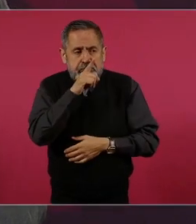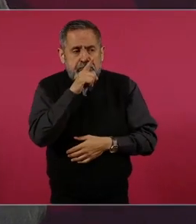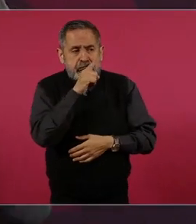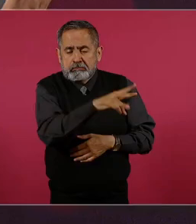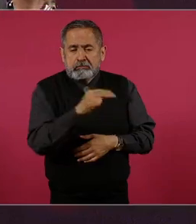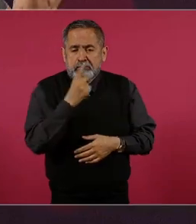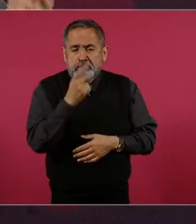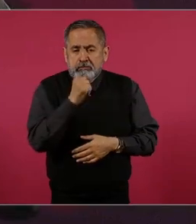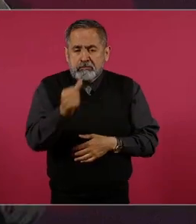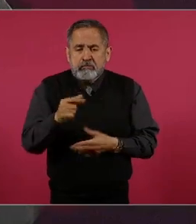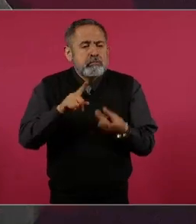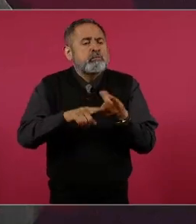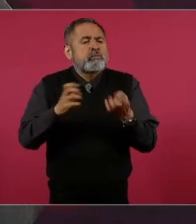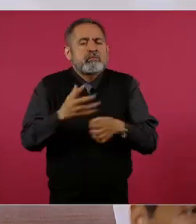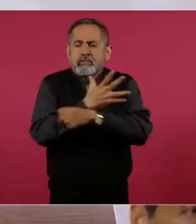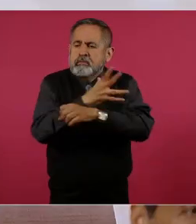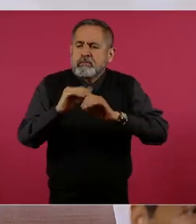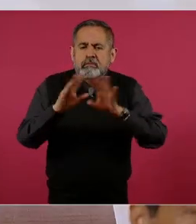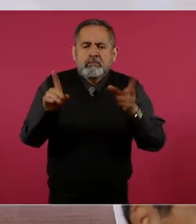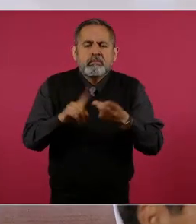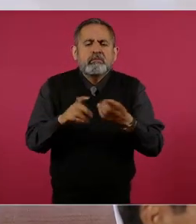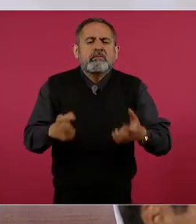¿Dónde está la transparencia?